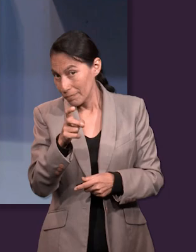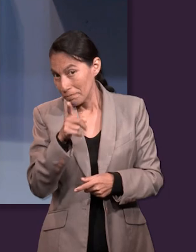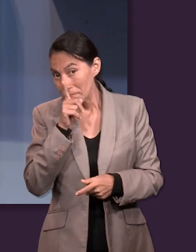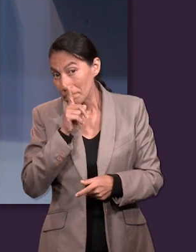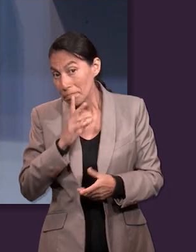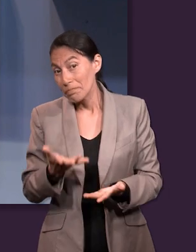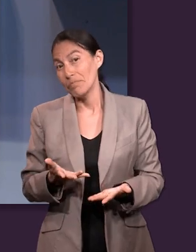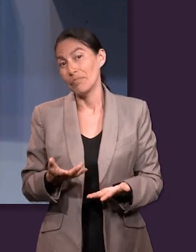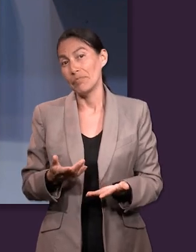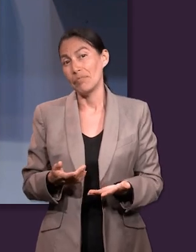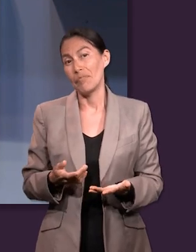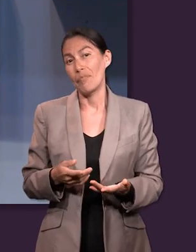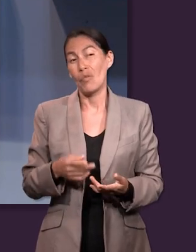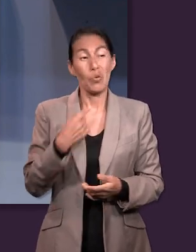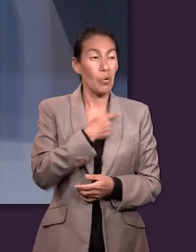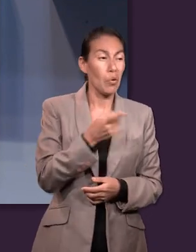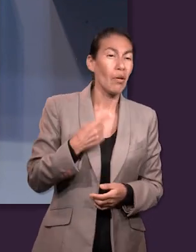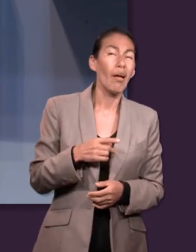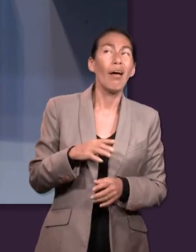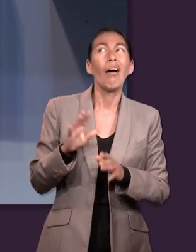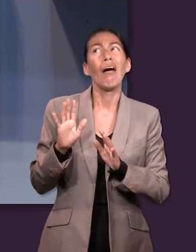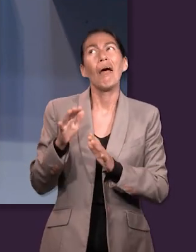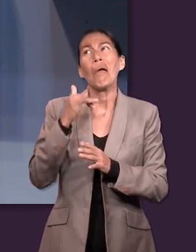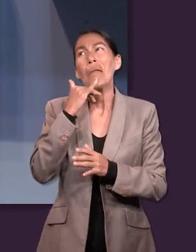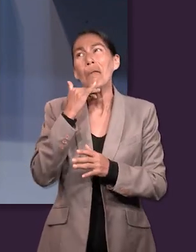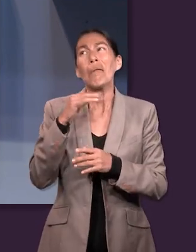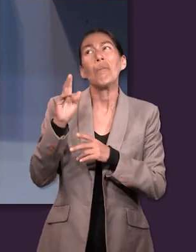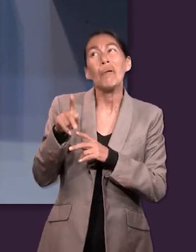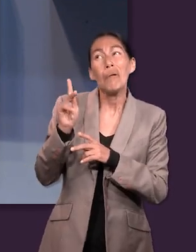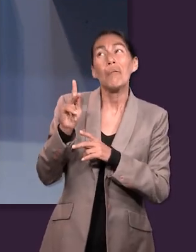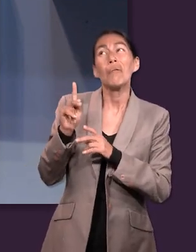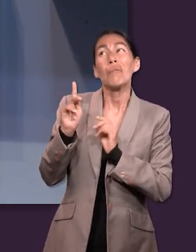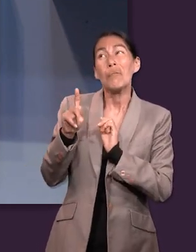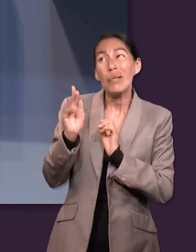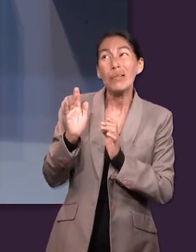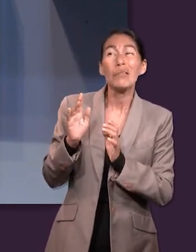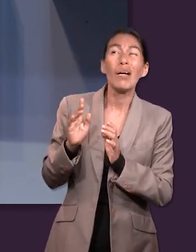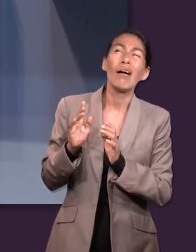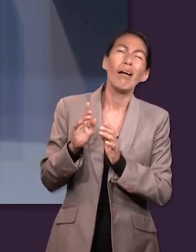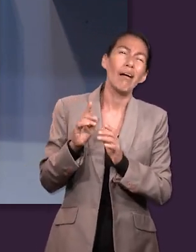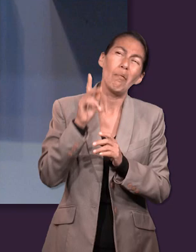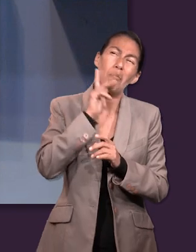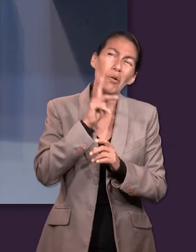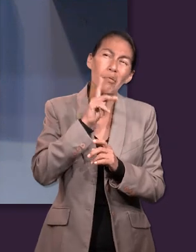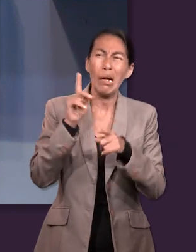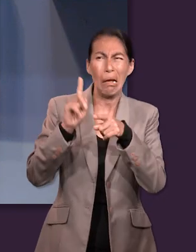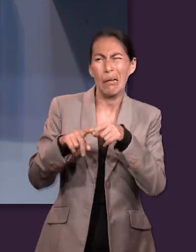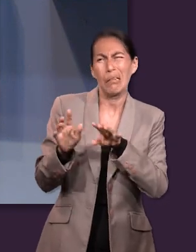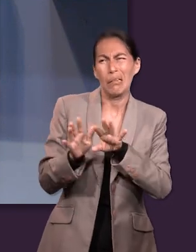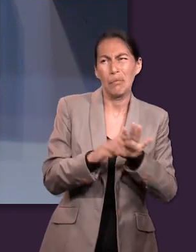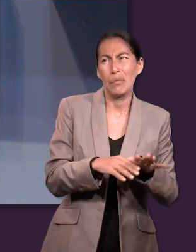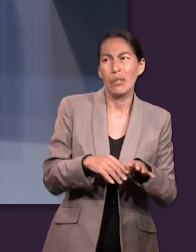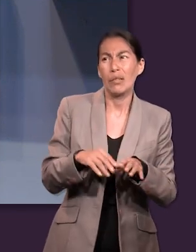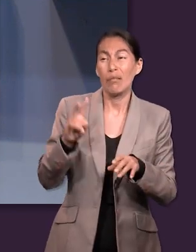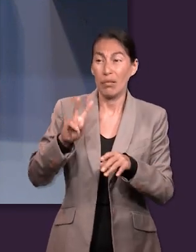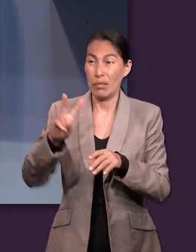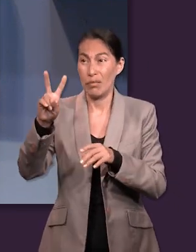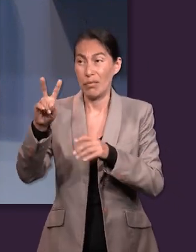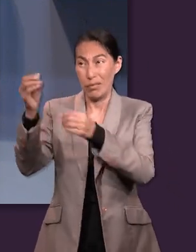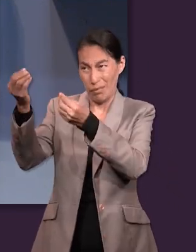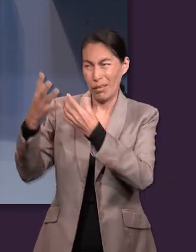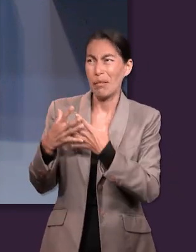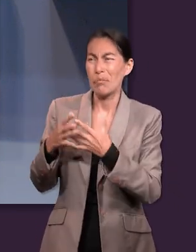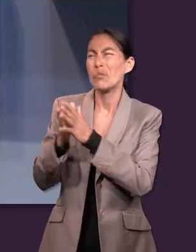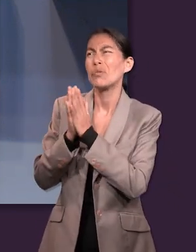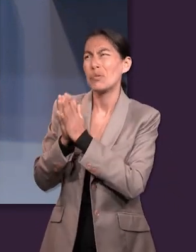porque a lo mejor quizás seguiríamos poniéndole peros. Pero mira, ¿sabes qué? Si hago esto, mejor quítame esta prueba, mejor ponme esta victoria.